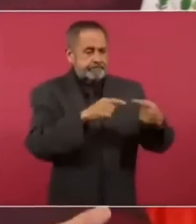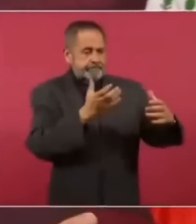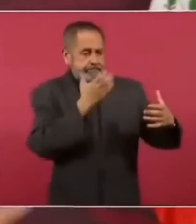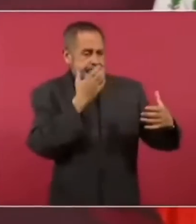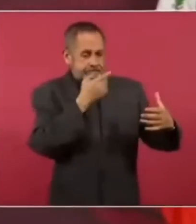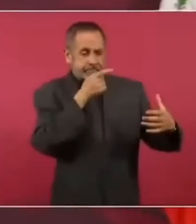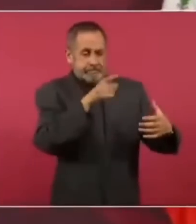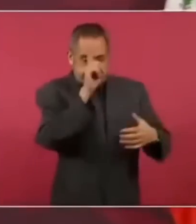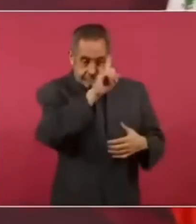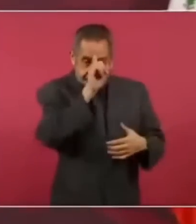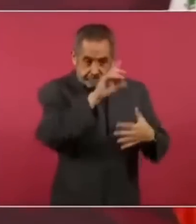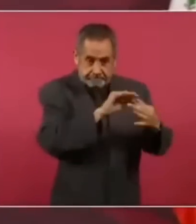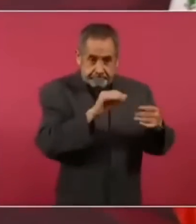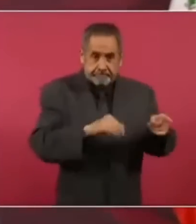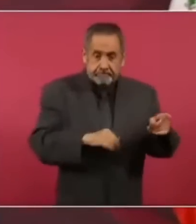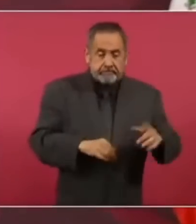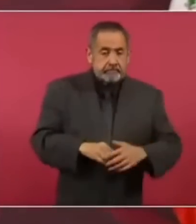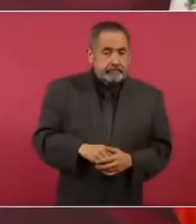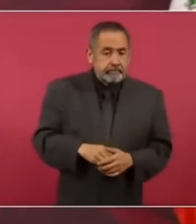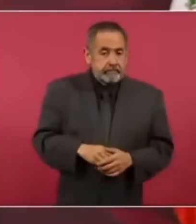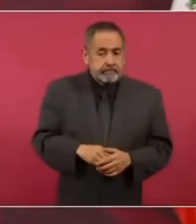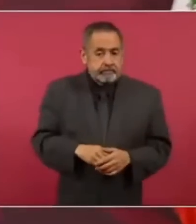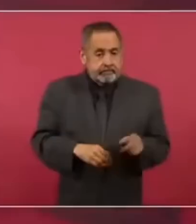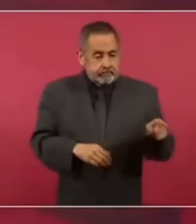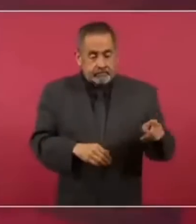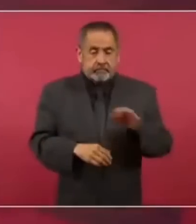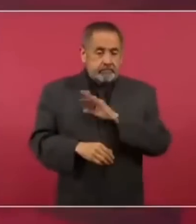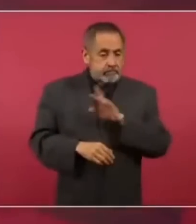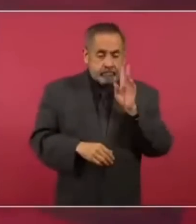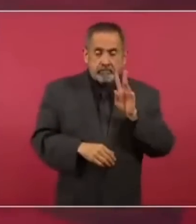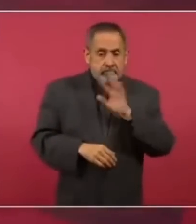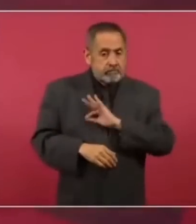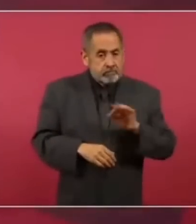la posibilidad de lograr